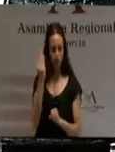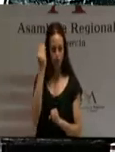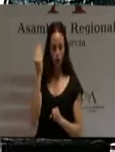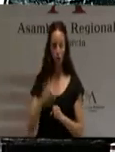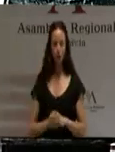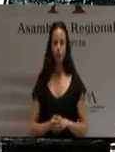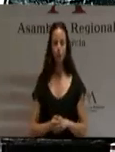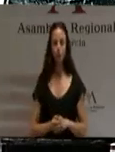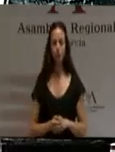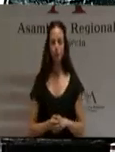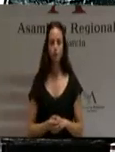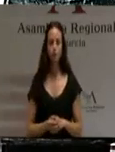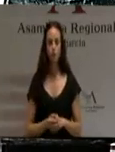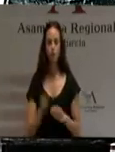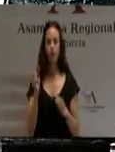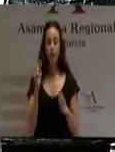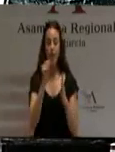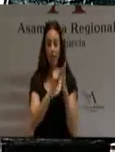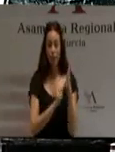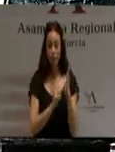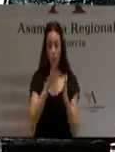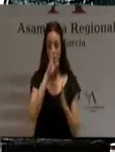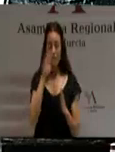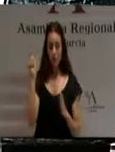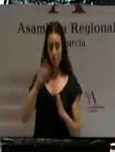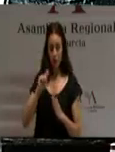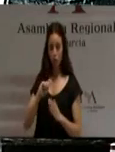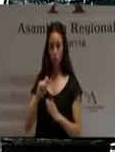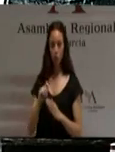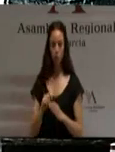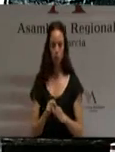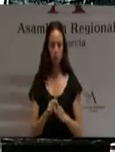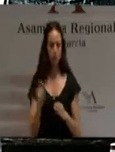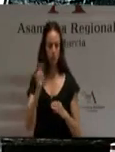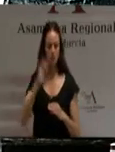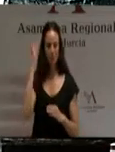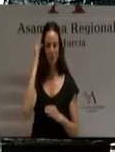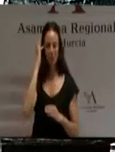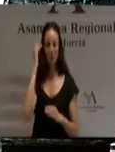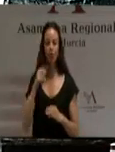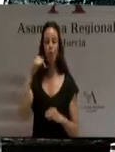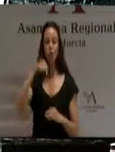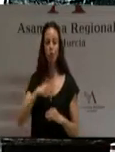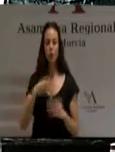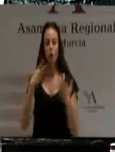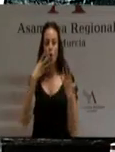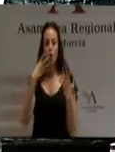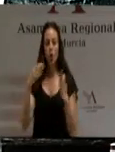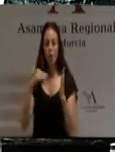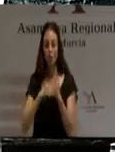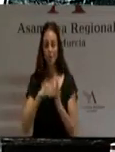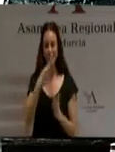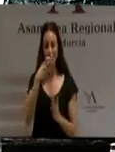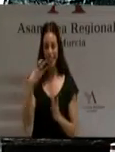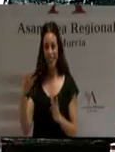mes. Los datos del mes de marzo pasado verifiquen nuestras expectativas. Hoy tenemos 9.376